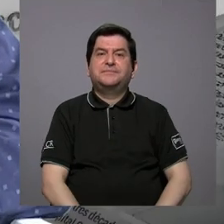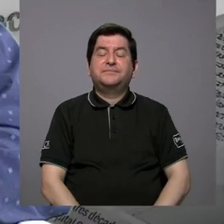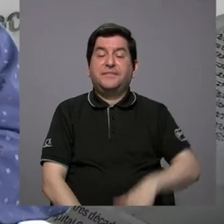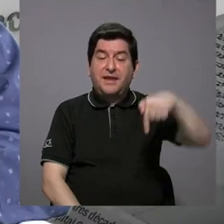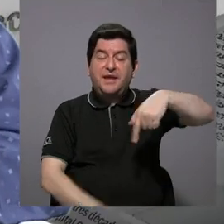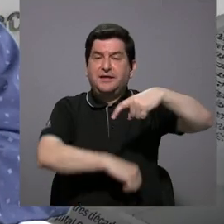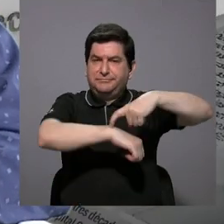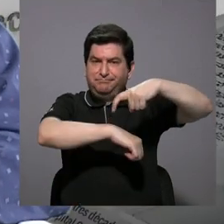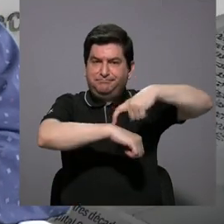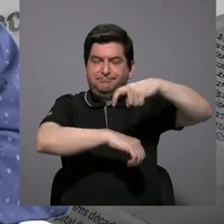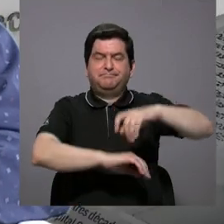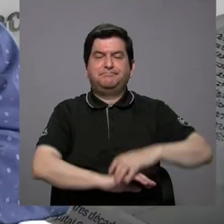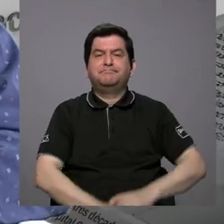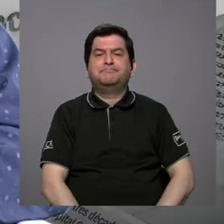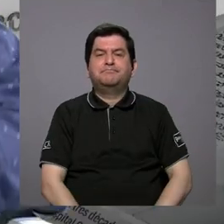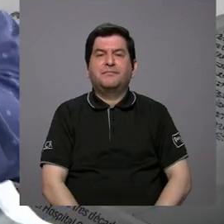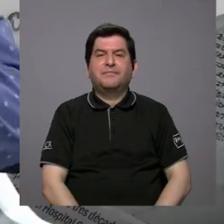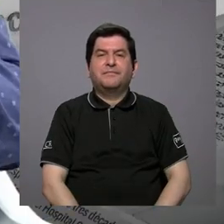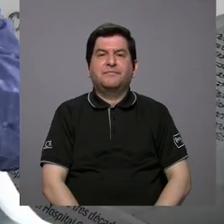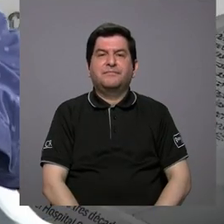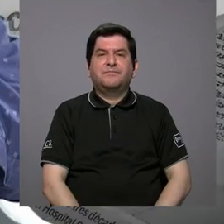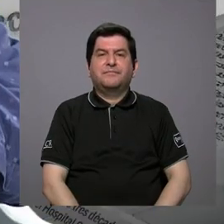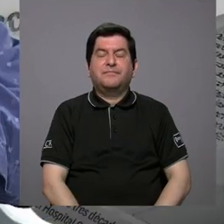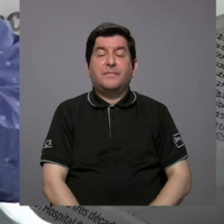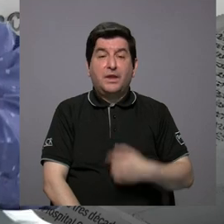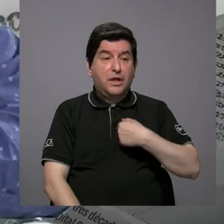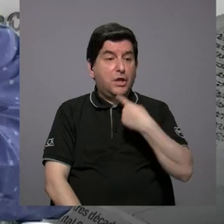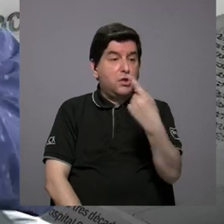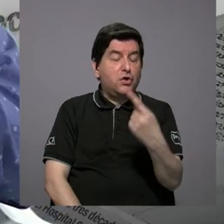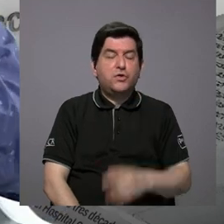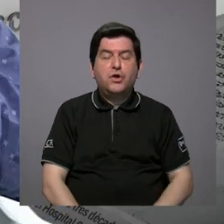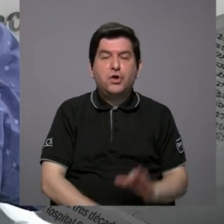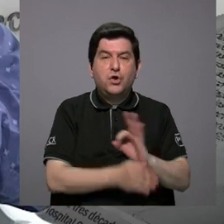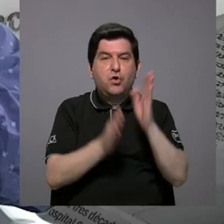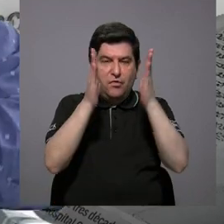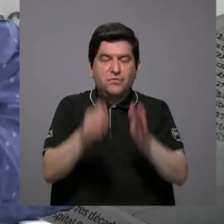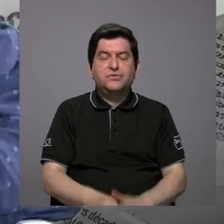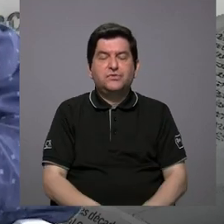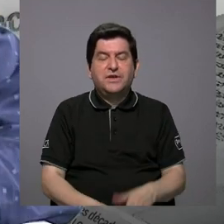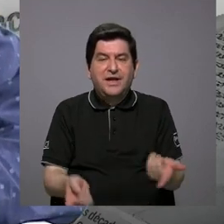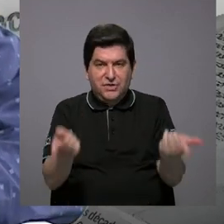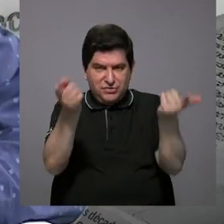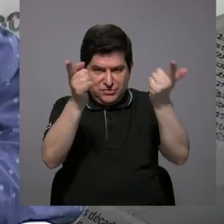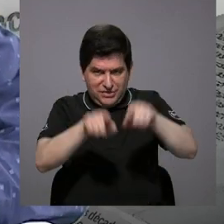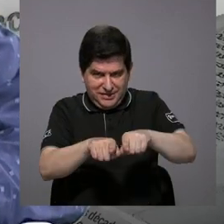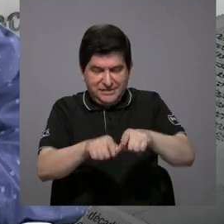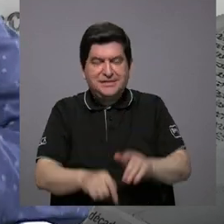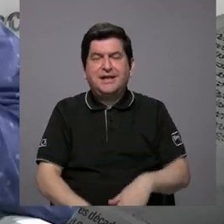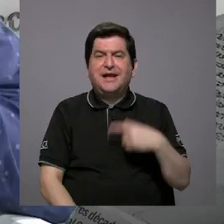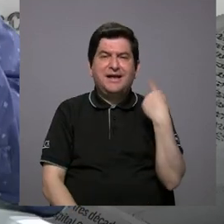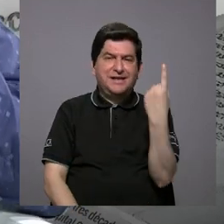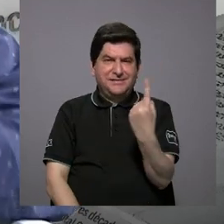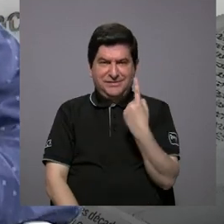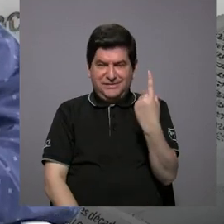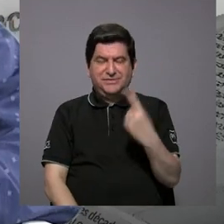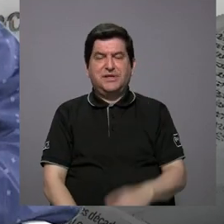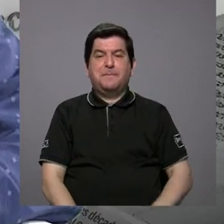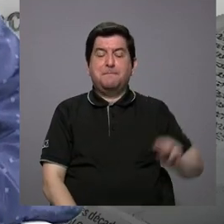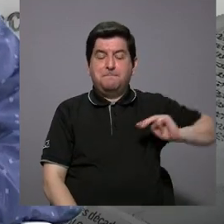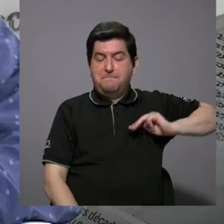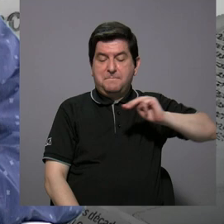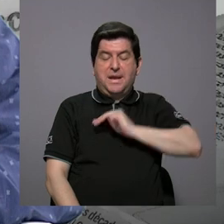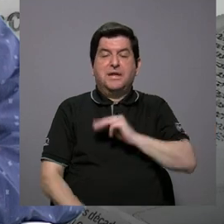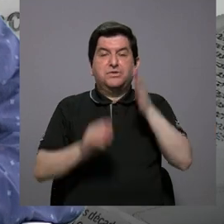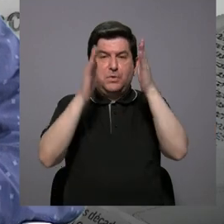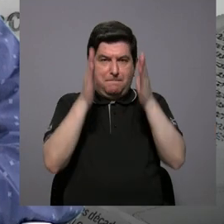hoy en día, los funcionarios, y cuando yo digo funcionarios, en este caso me voy a referir siempre a ministros de